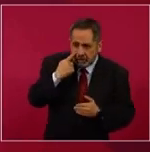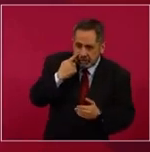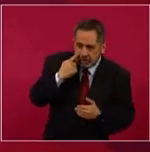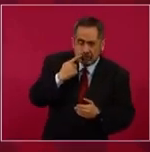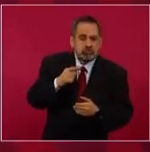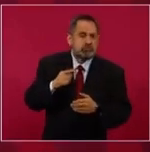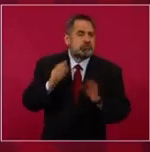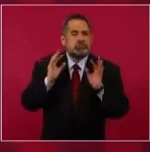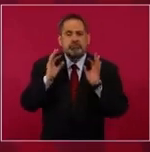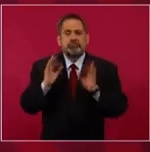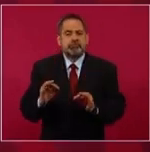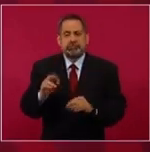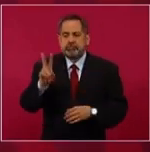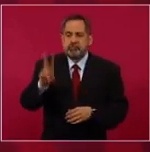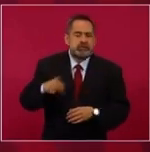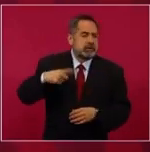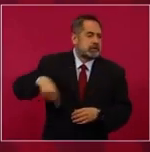nuestra manera de ser. Gracias.